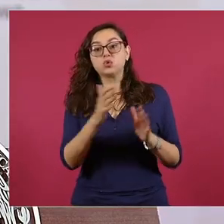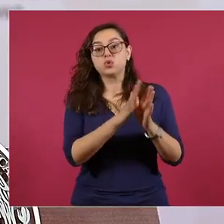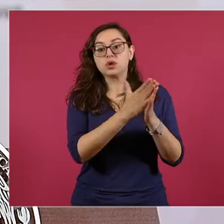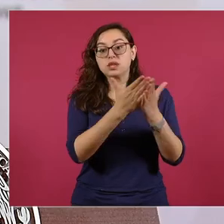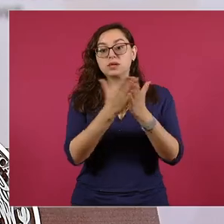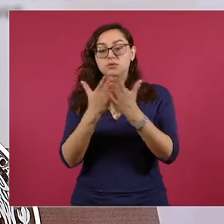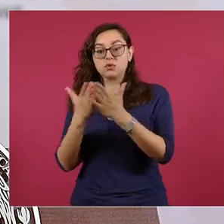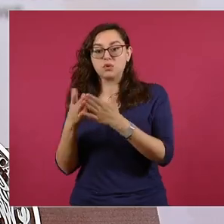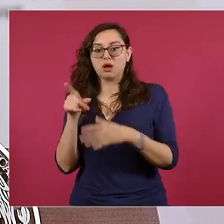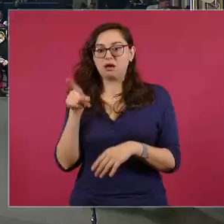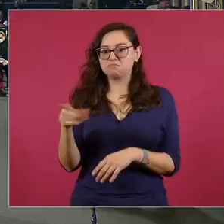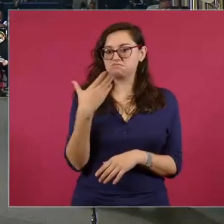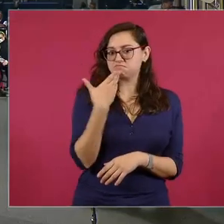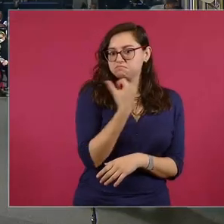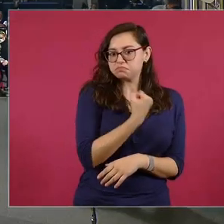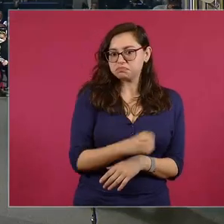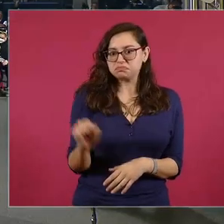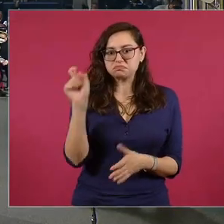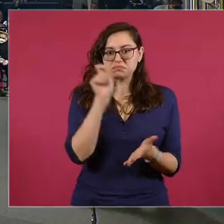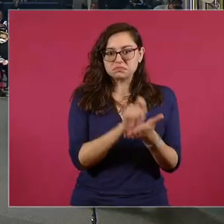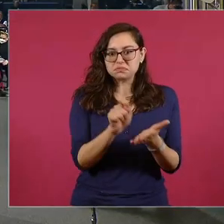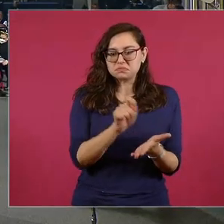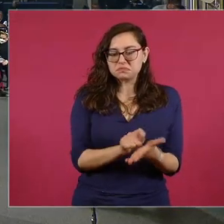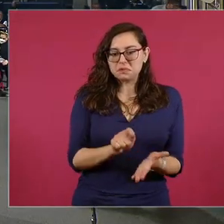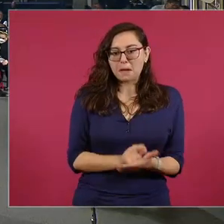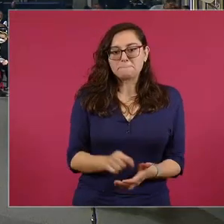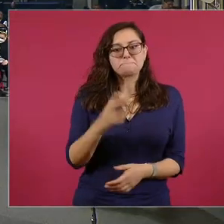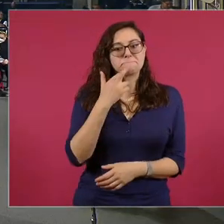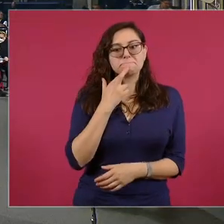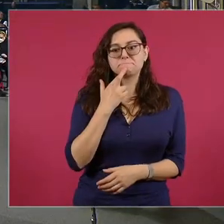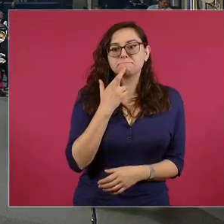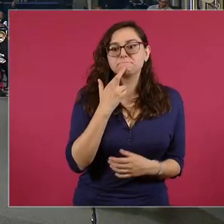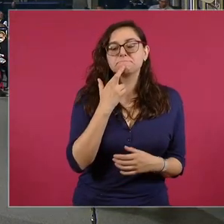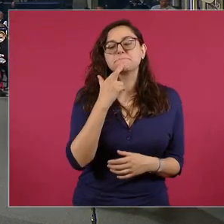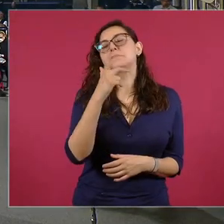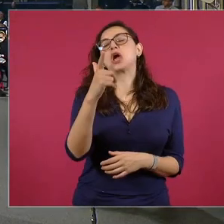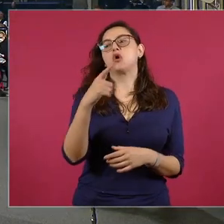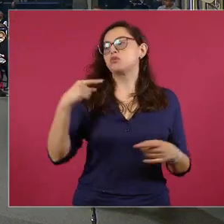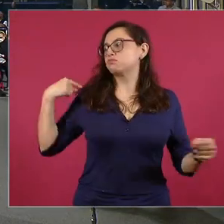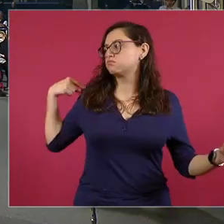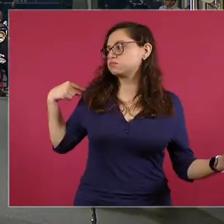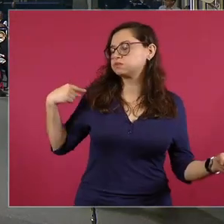que han habido.